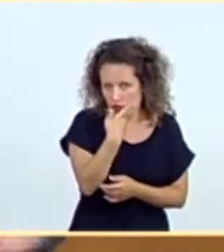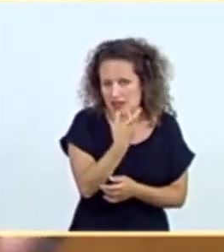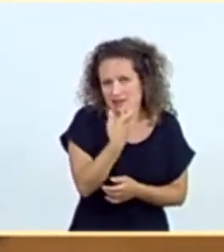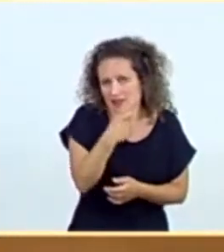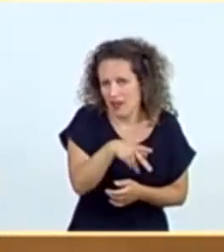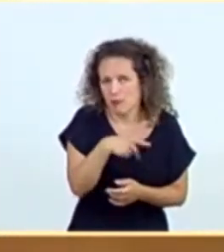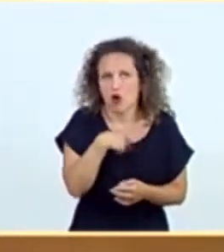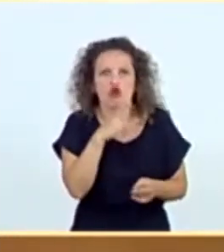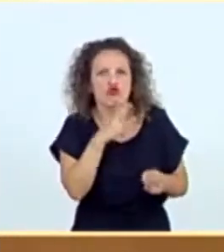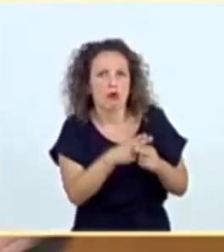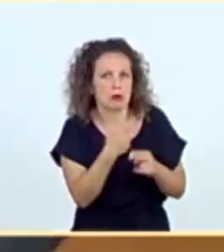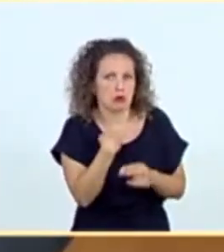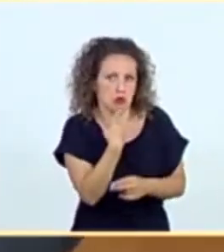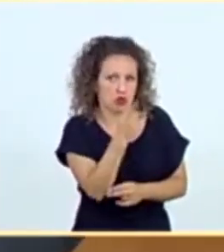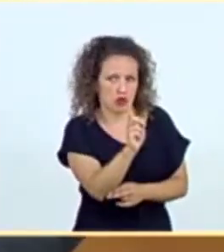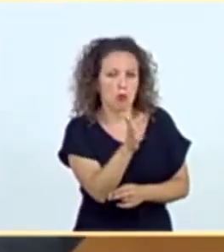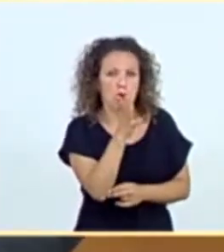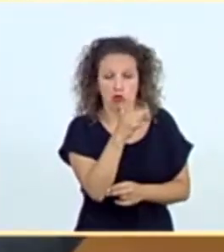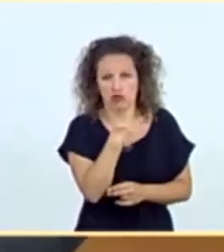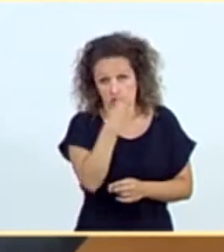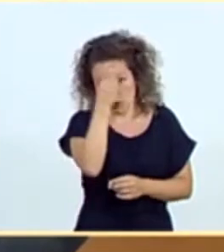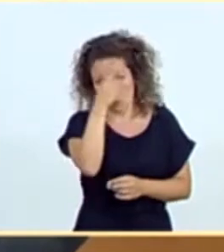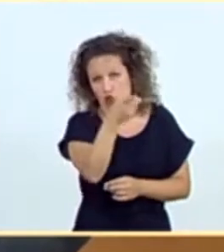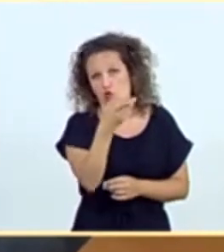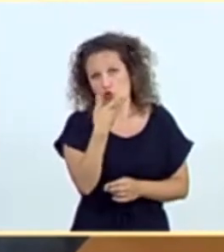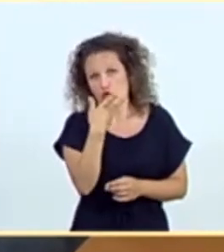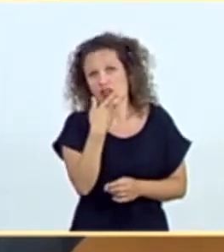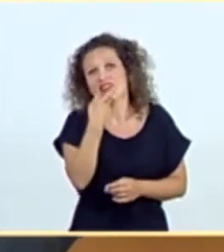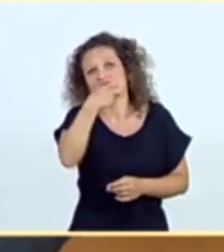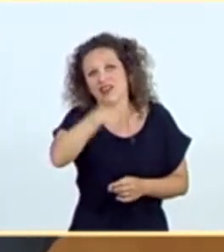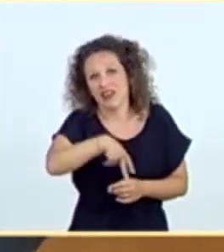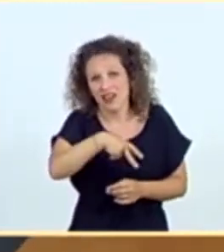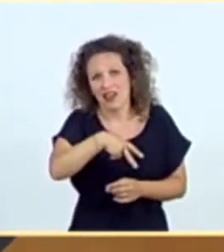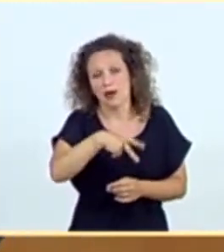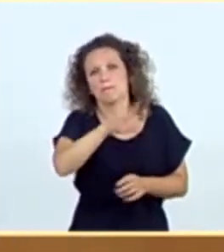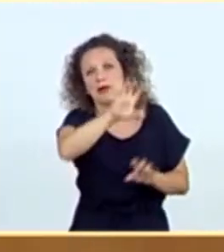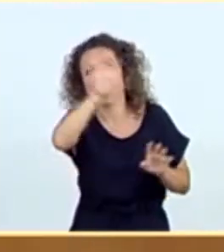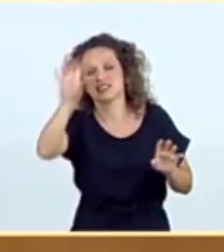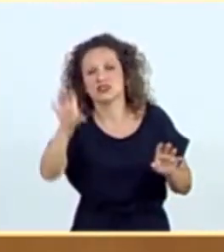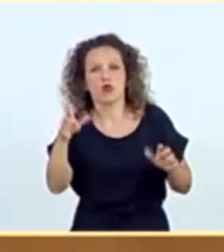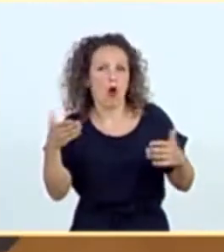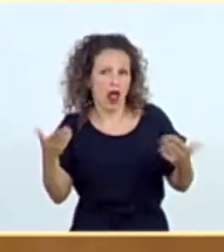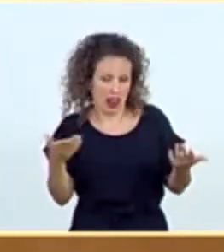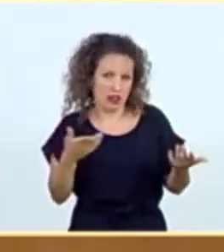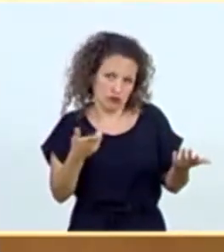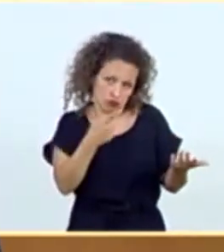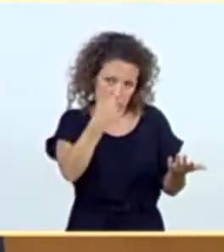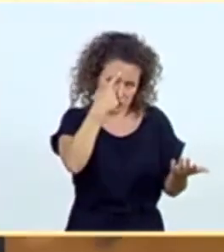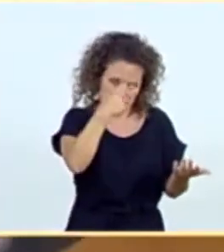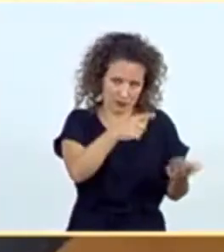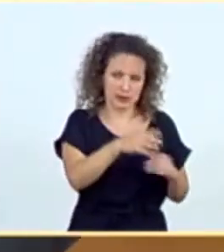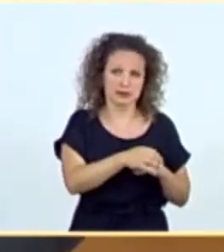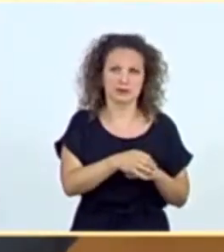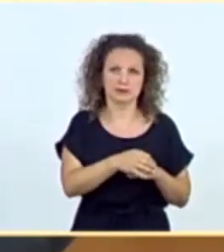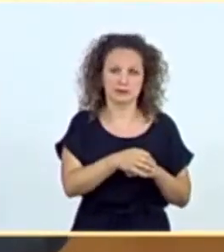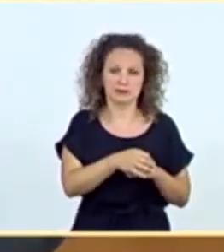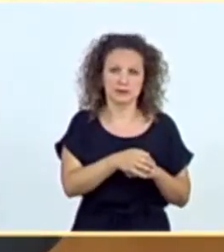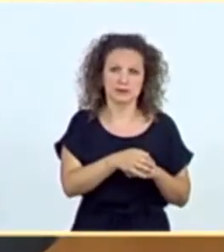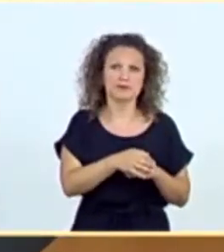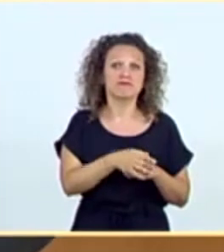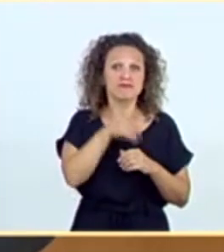que usted y todas las señorías presentes aquí tienen en la cabeza a qué países me estoy leyendo. Ese